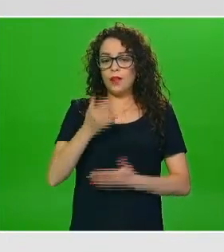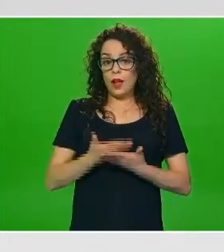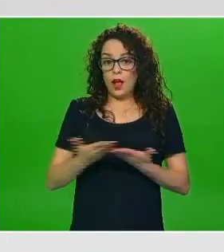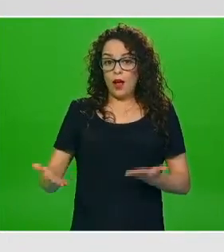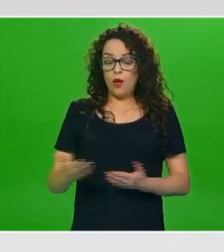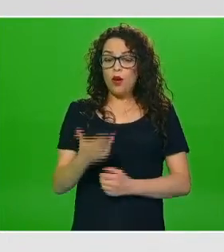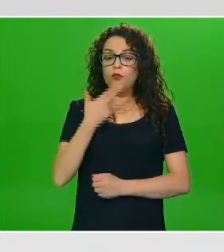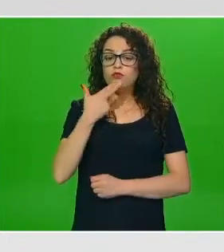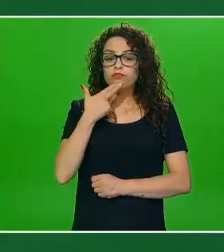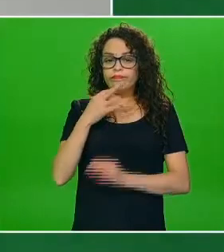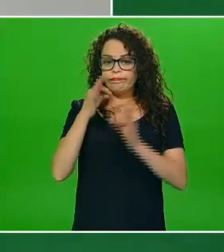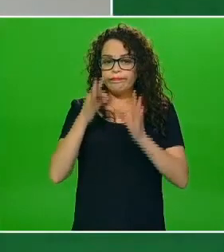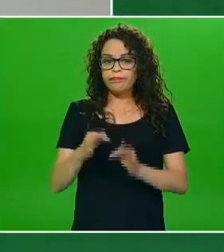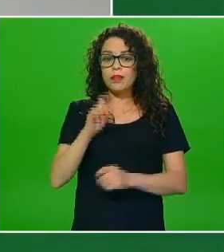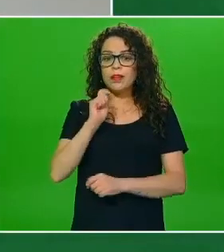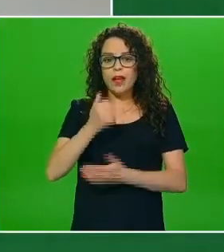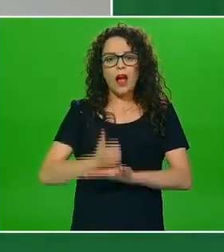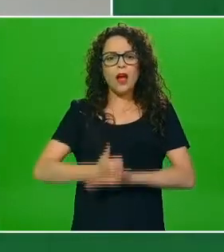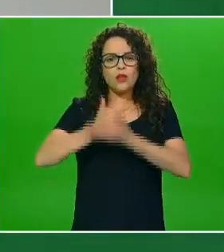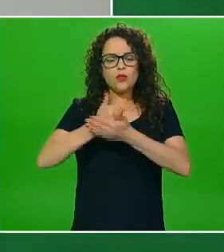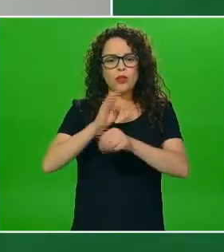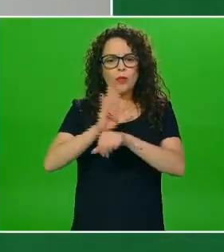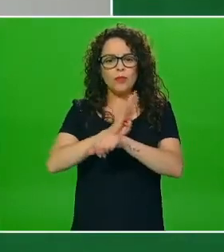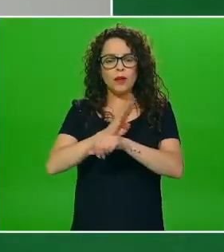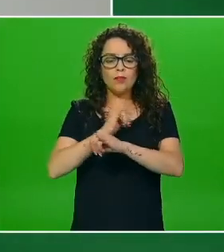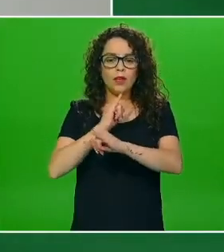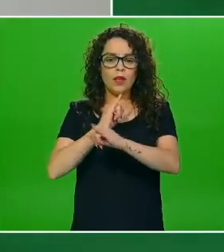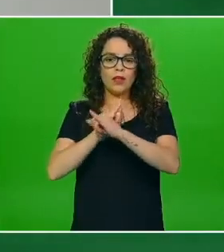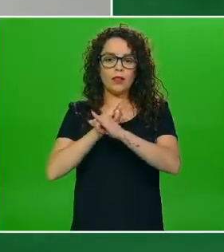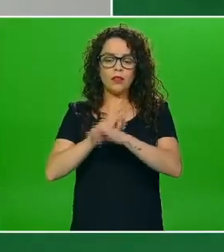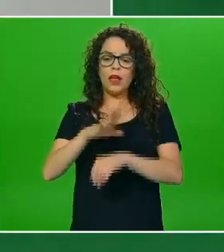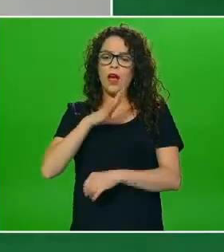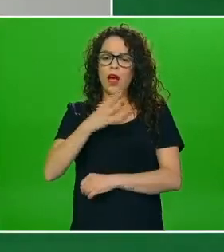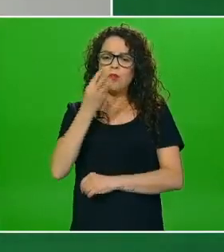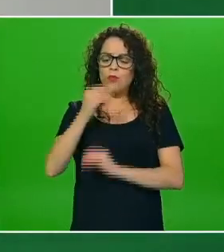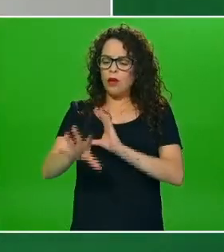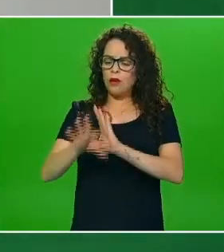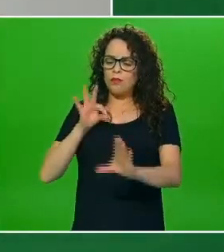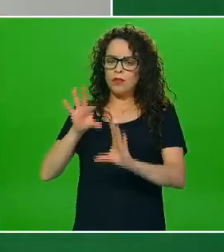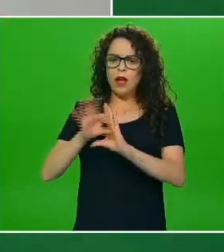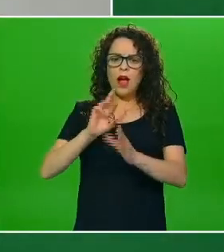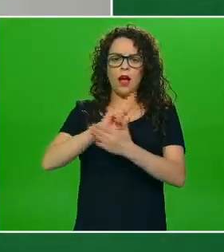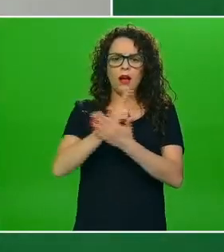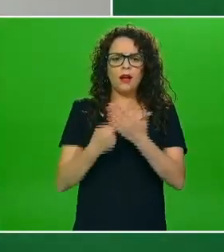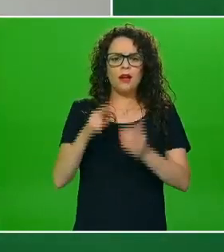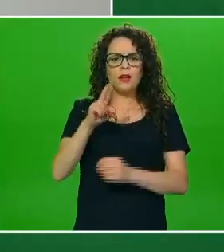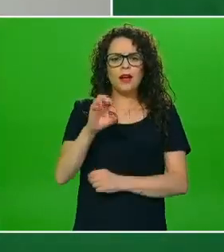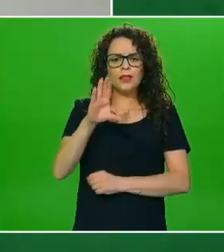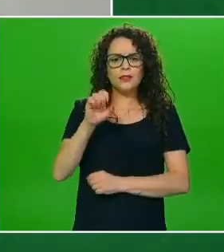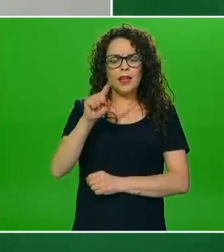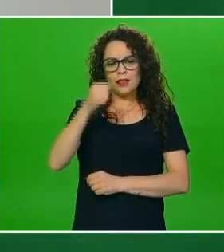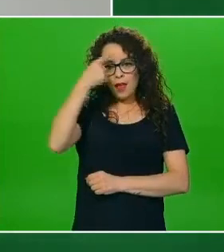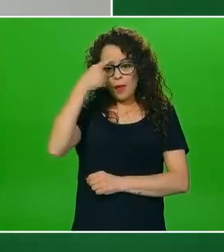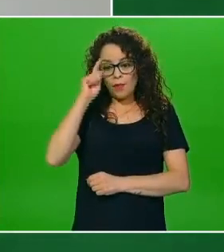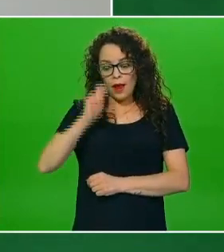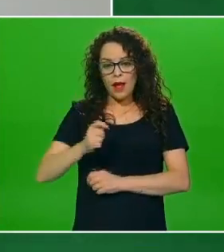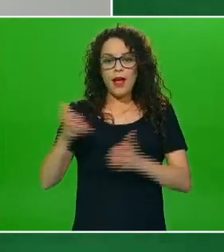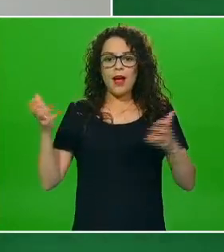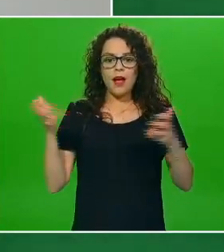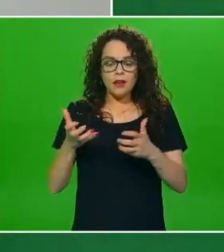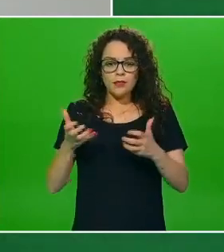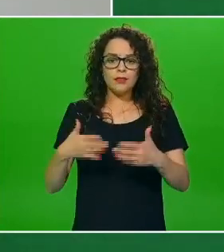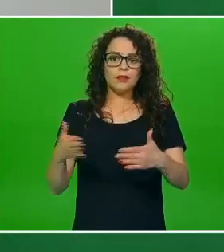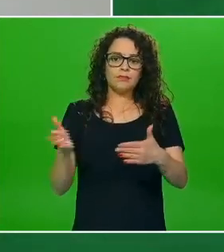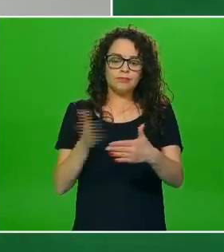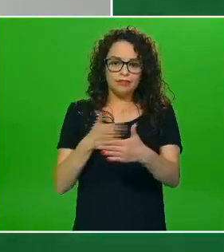es el internet hay ya muchas recetas muchas personas dedicadas a preparar recetas